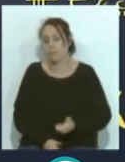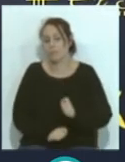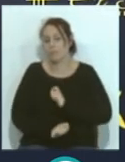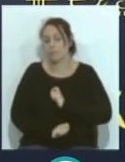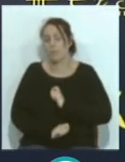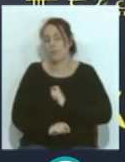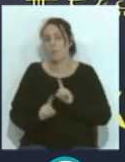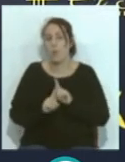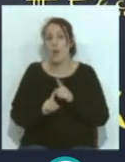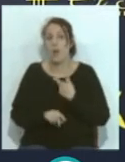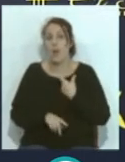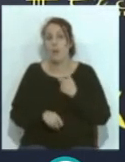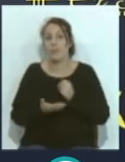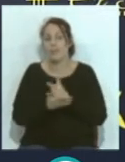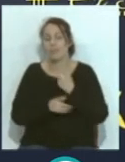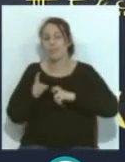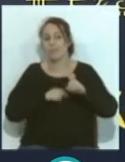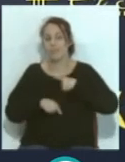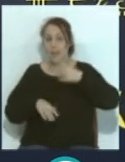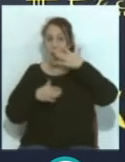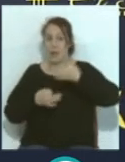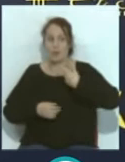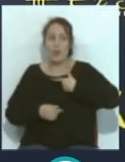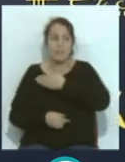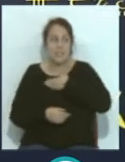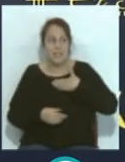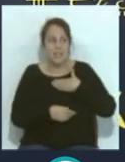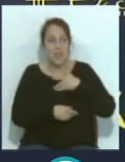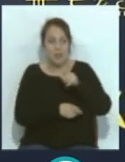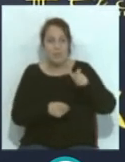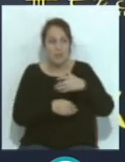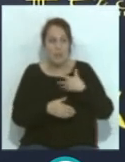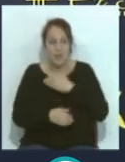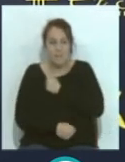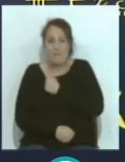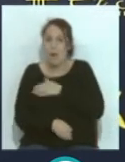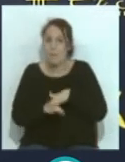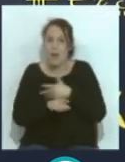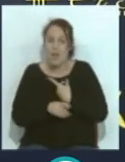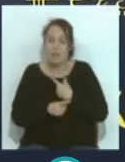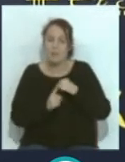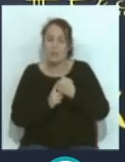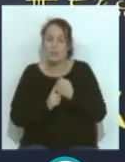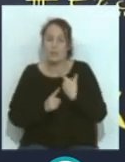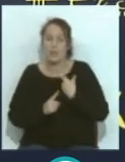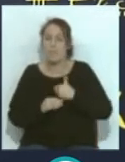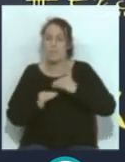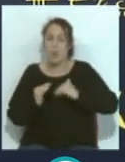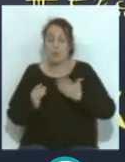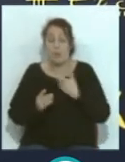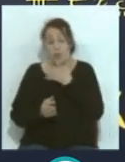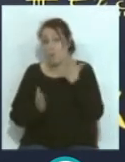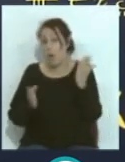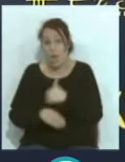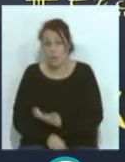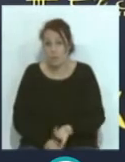como diciendo, vuelvo al pasado, vuelvo a la realidad, yo quiero a esta gente, yo necesito a esta gente para poder llevar todo esto. Bueno, pues ahora no lo tenemos,